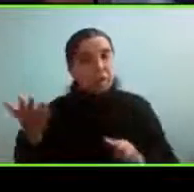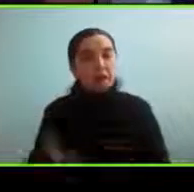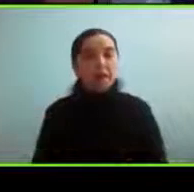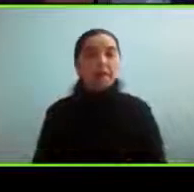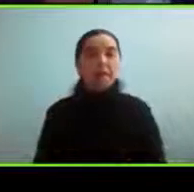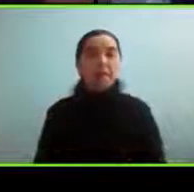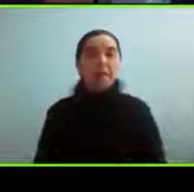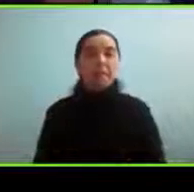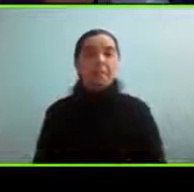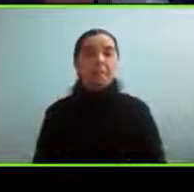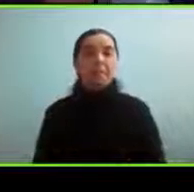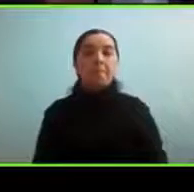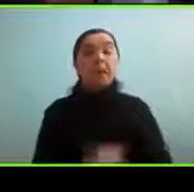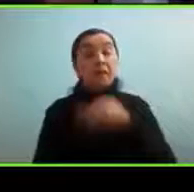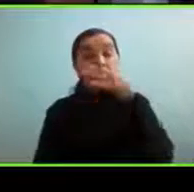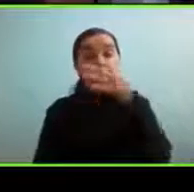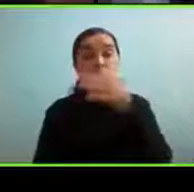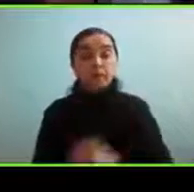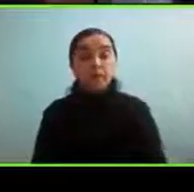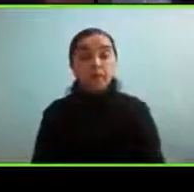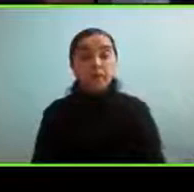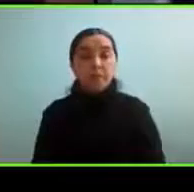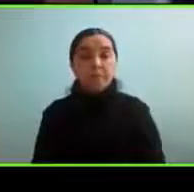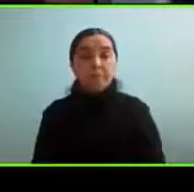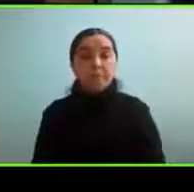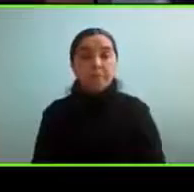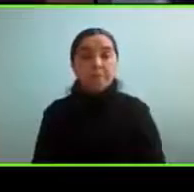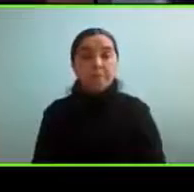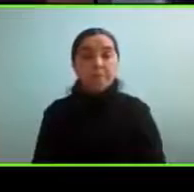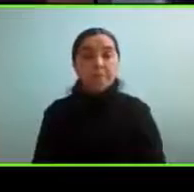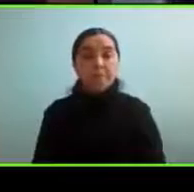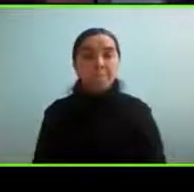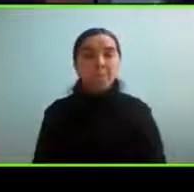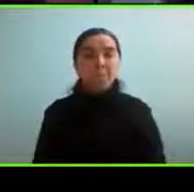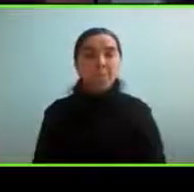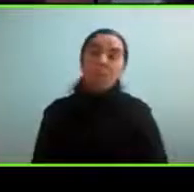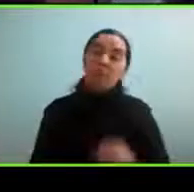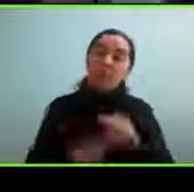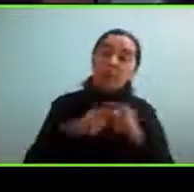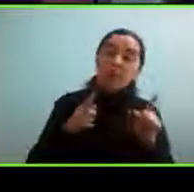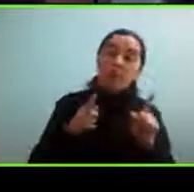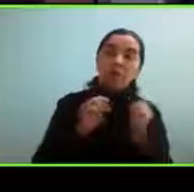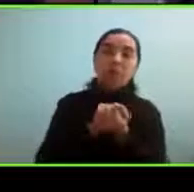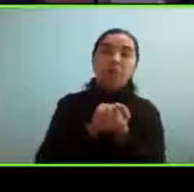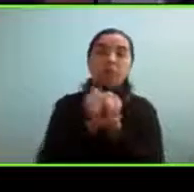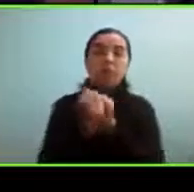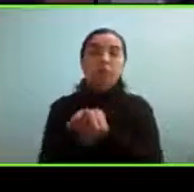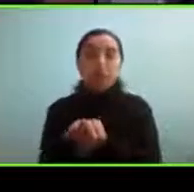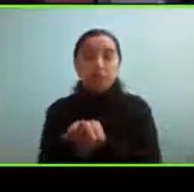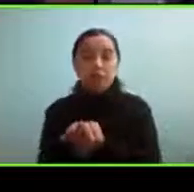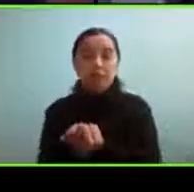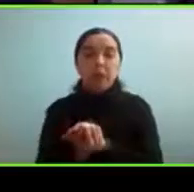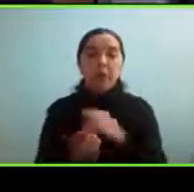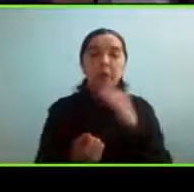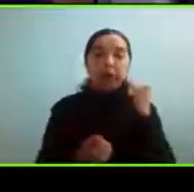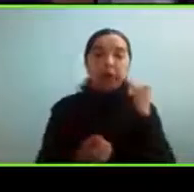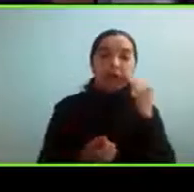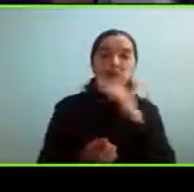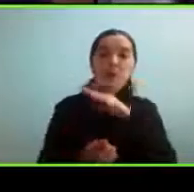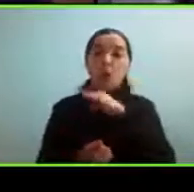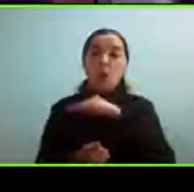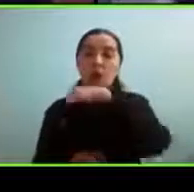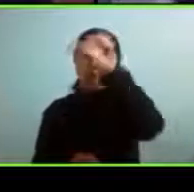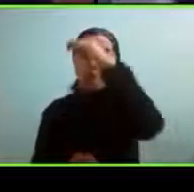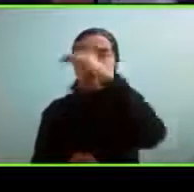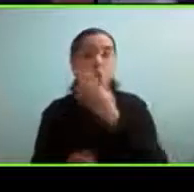así que ese lo recomiendo respecto a lo otro que decía a la transición a la adultez sí efectivamente hay cosas que no no